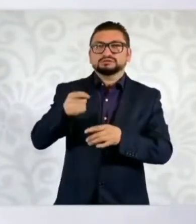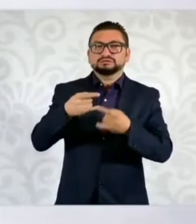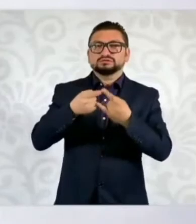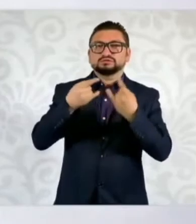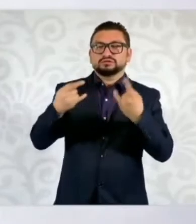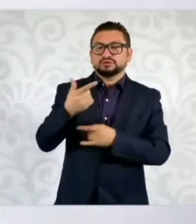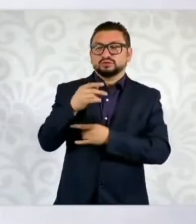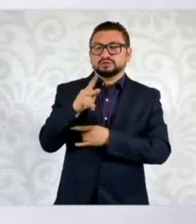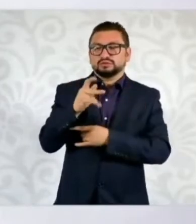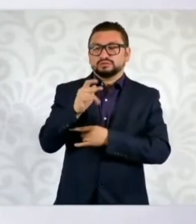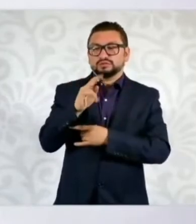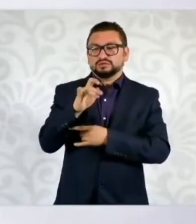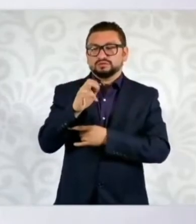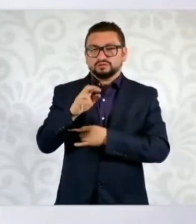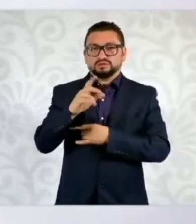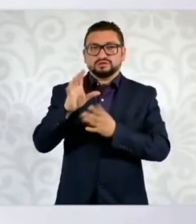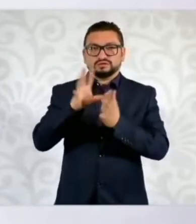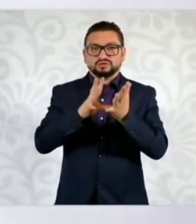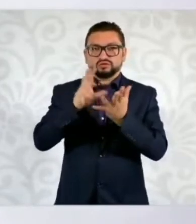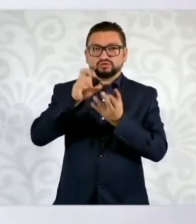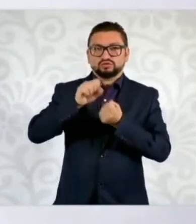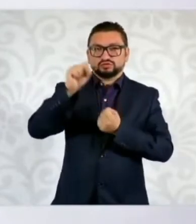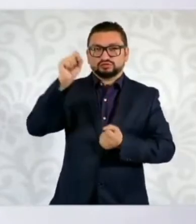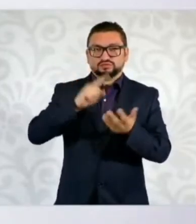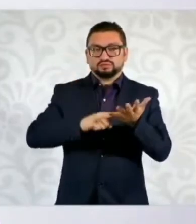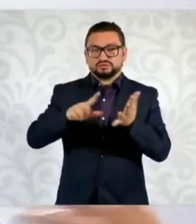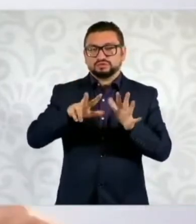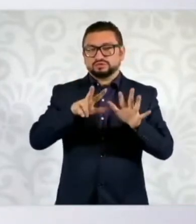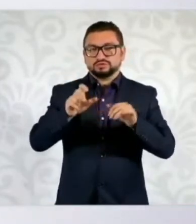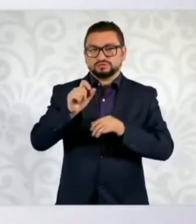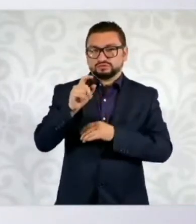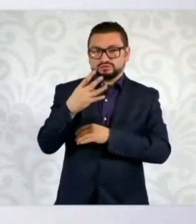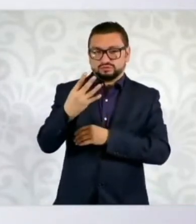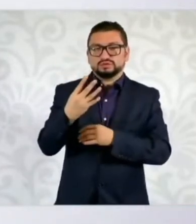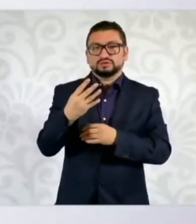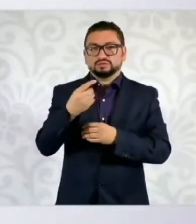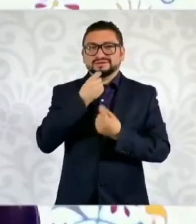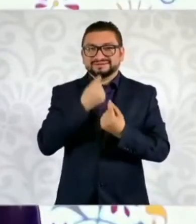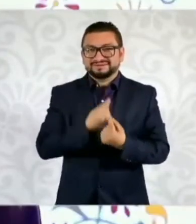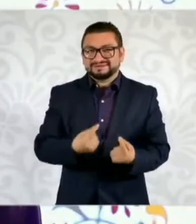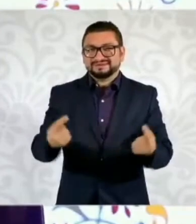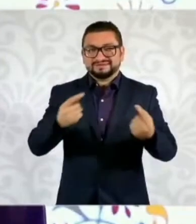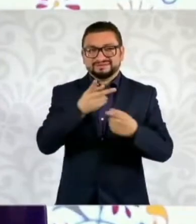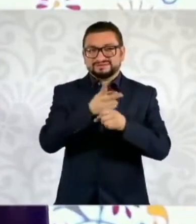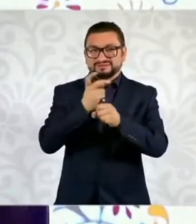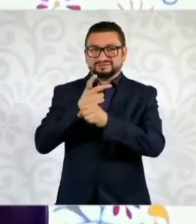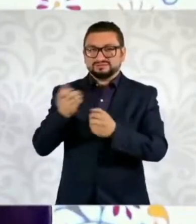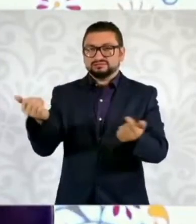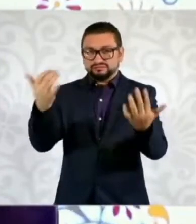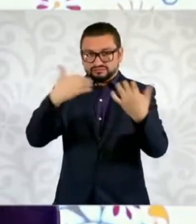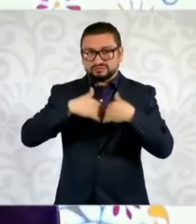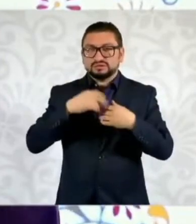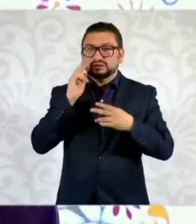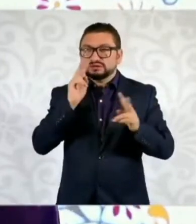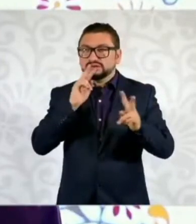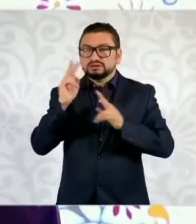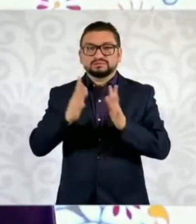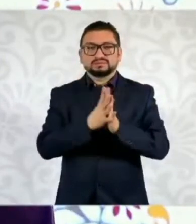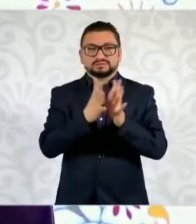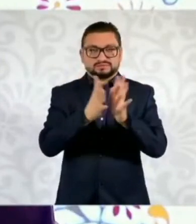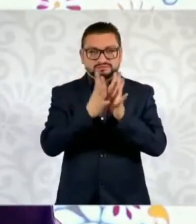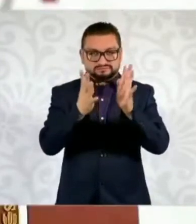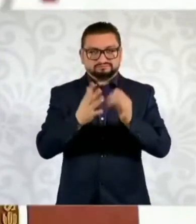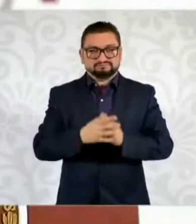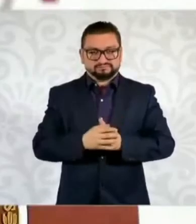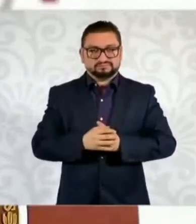Victoria y la Constitución de 1824. Se está invitando a muchos niños y niñas a que participen en